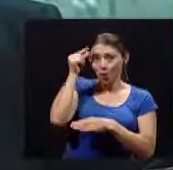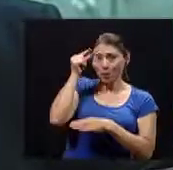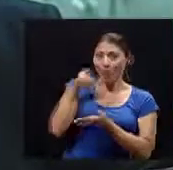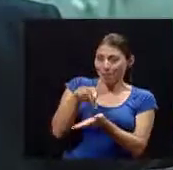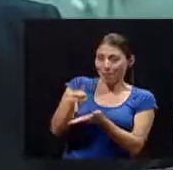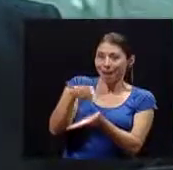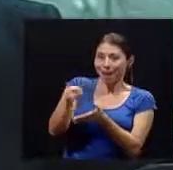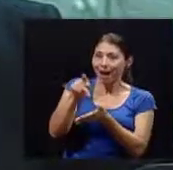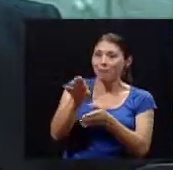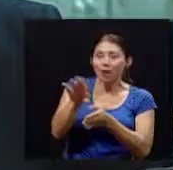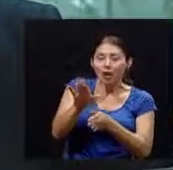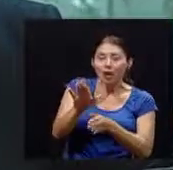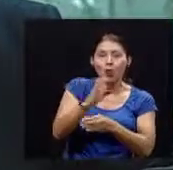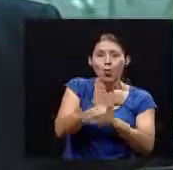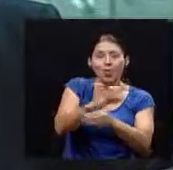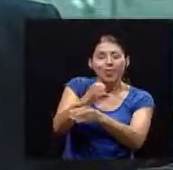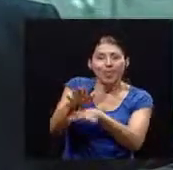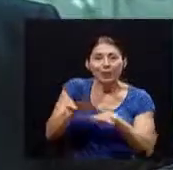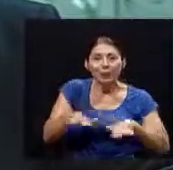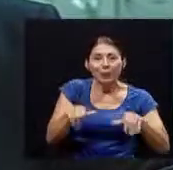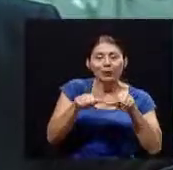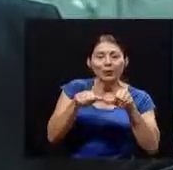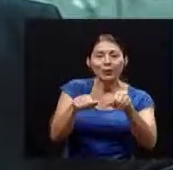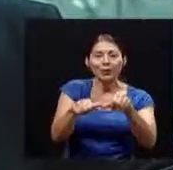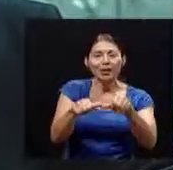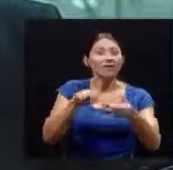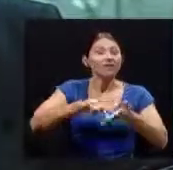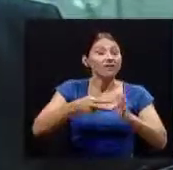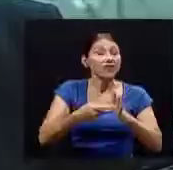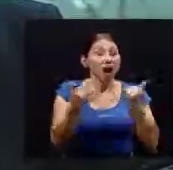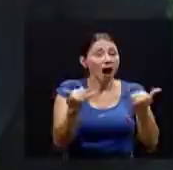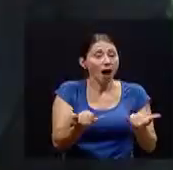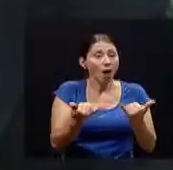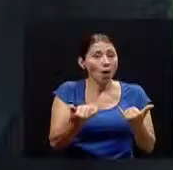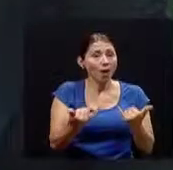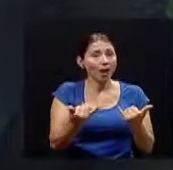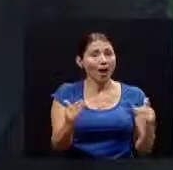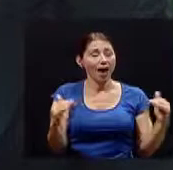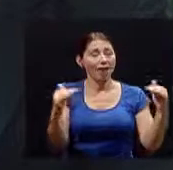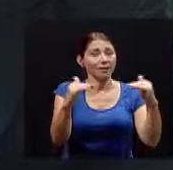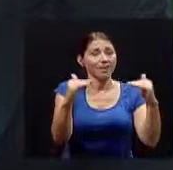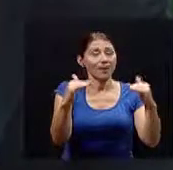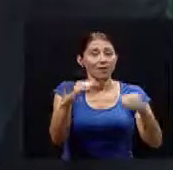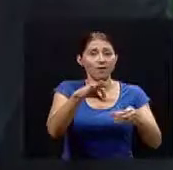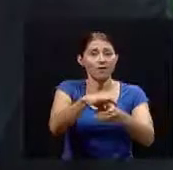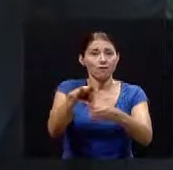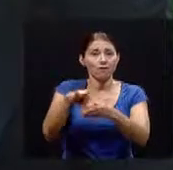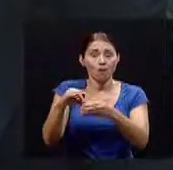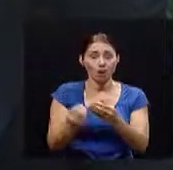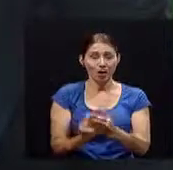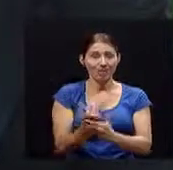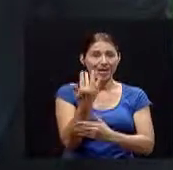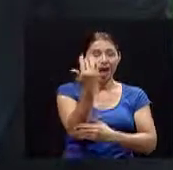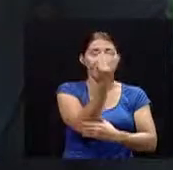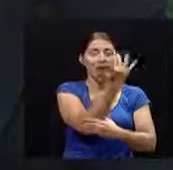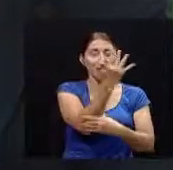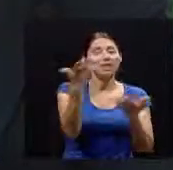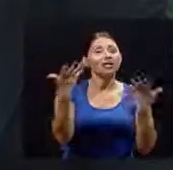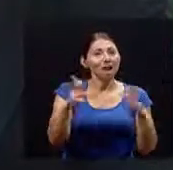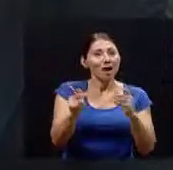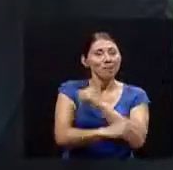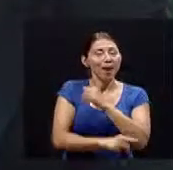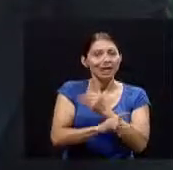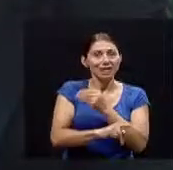más bien a nivel de la cobertura forestal el país haya aumentado y hoy día se dice con